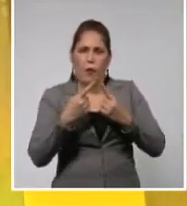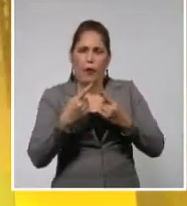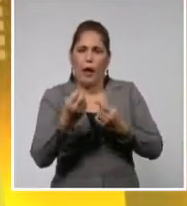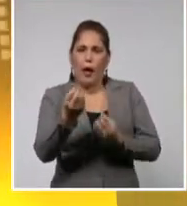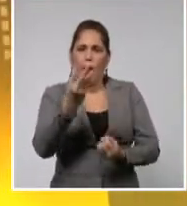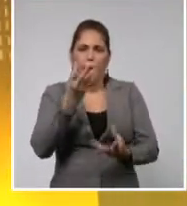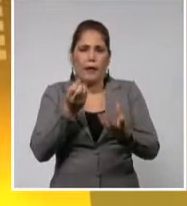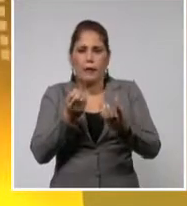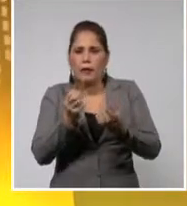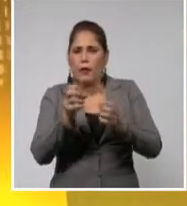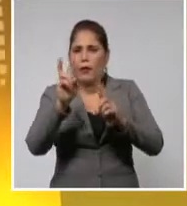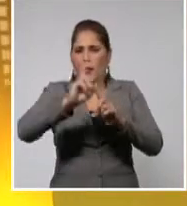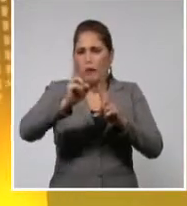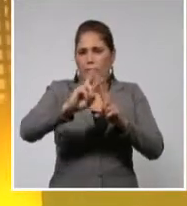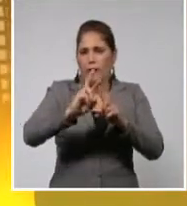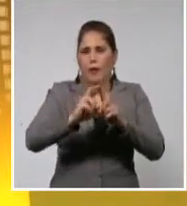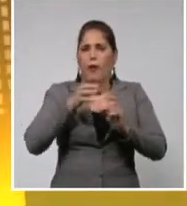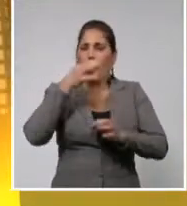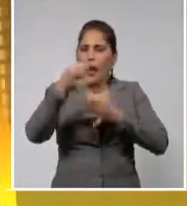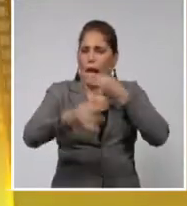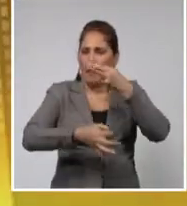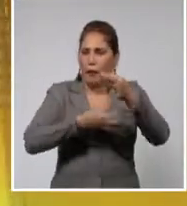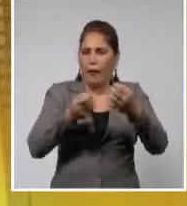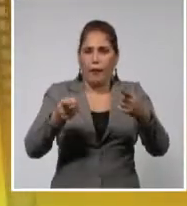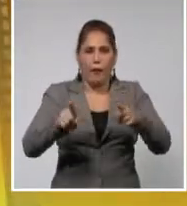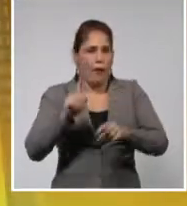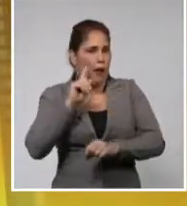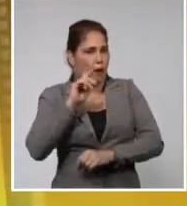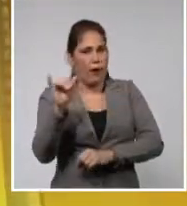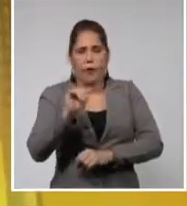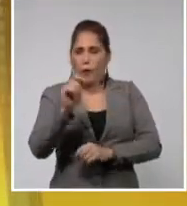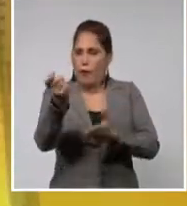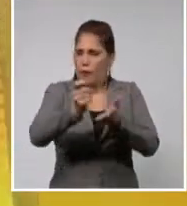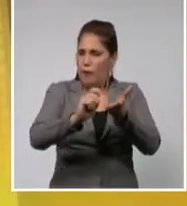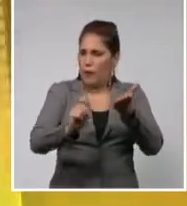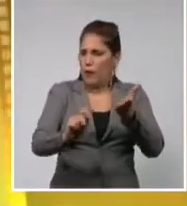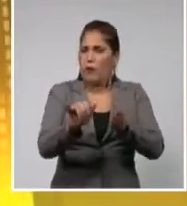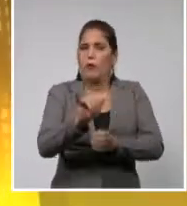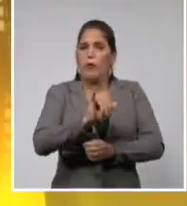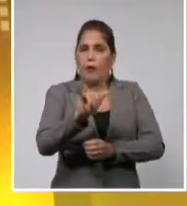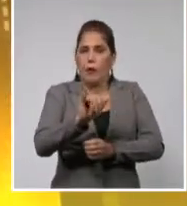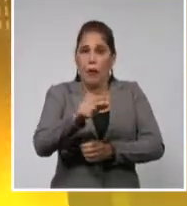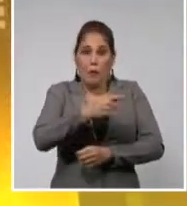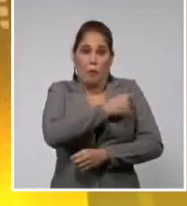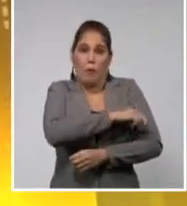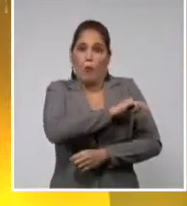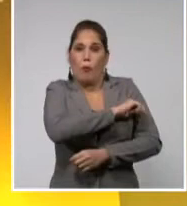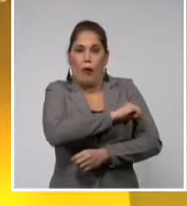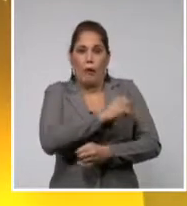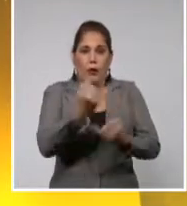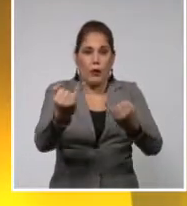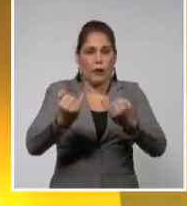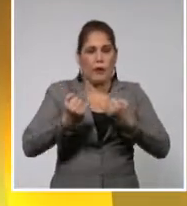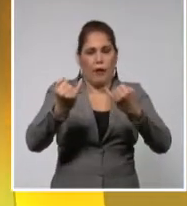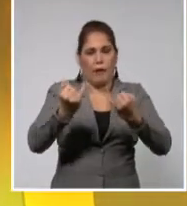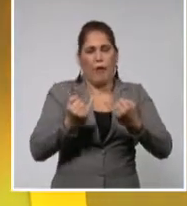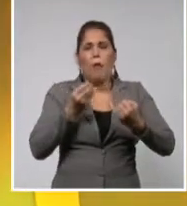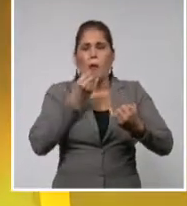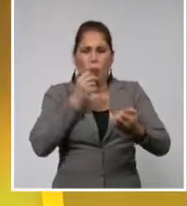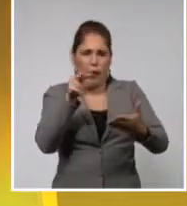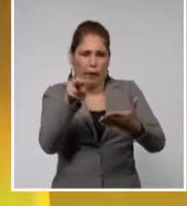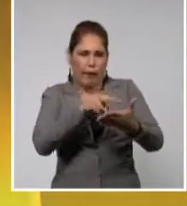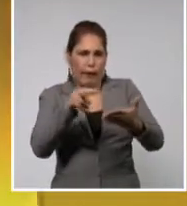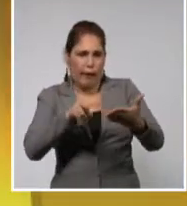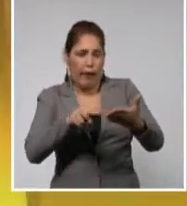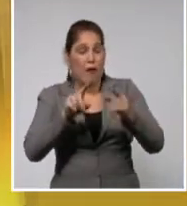nuevos espacios en la televisión, en la radio, la prensa escrita los ha podido mantener, pero todavía dista mucho del